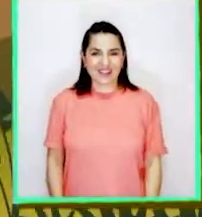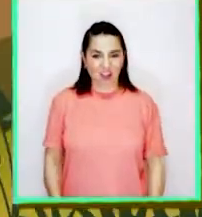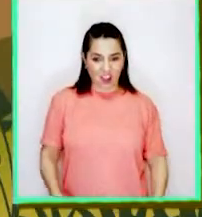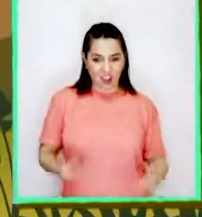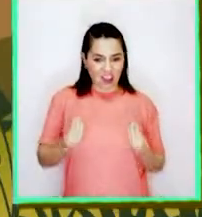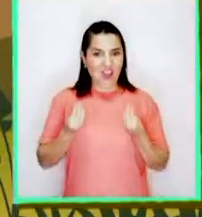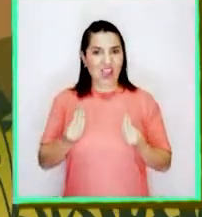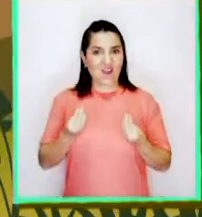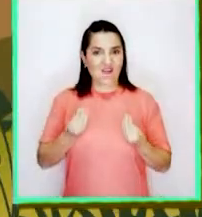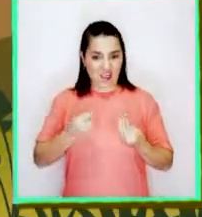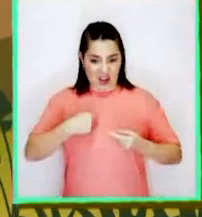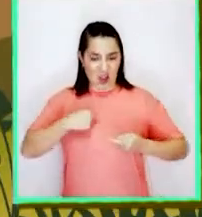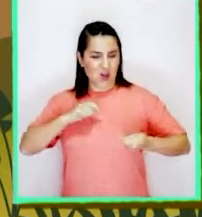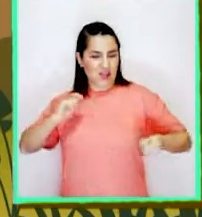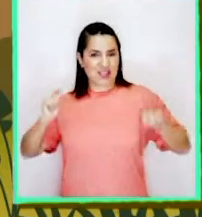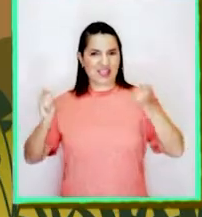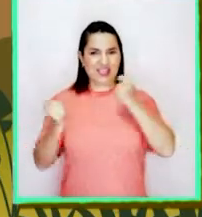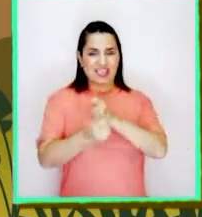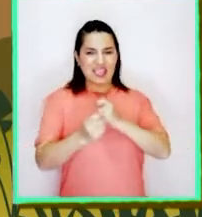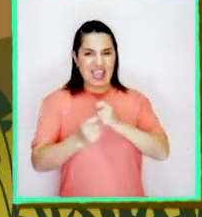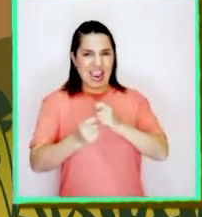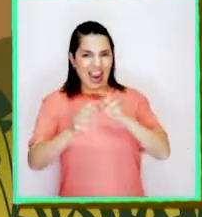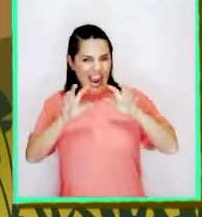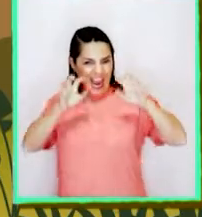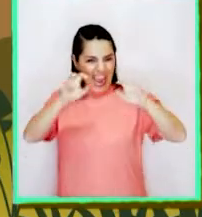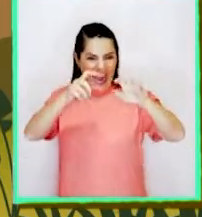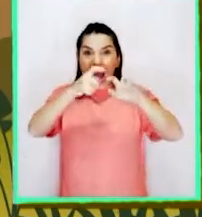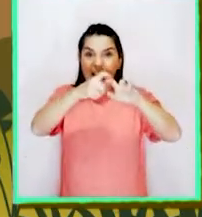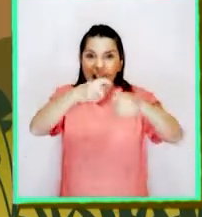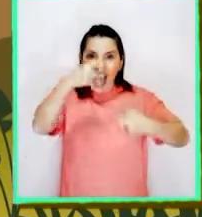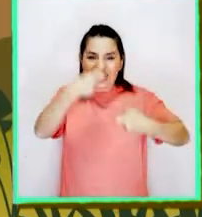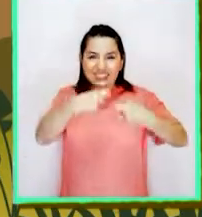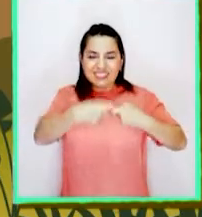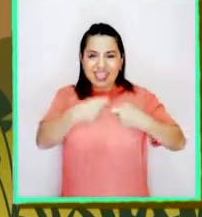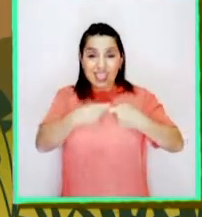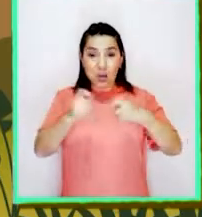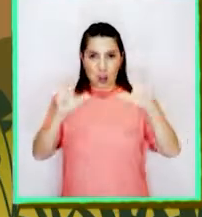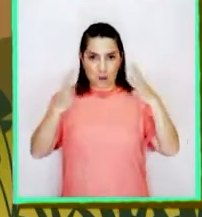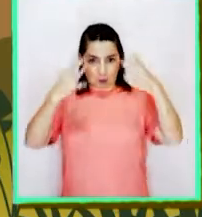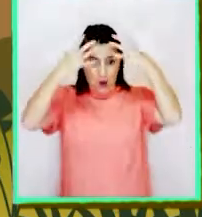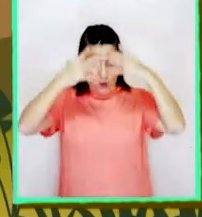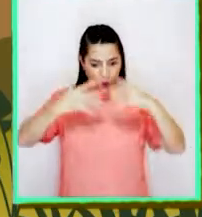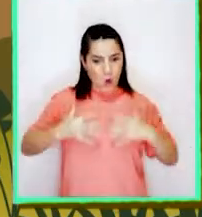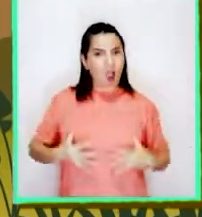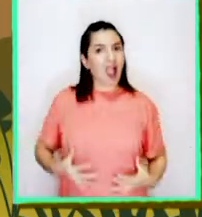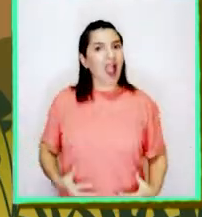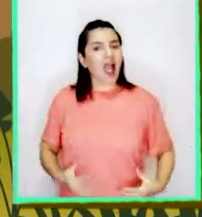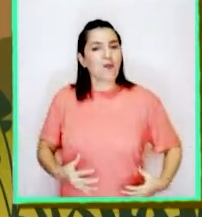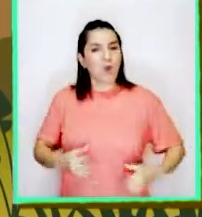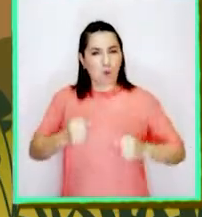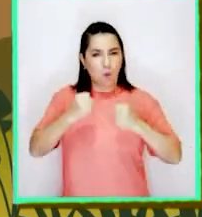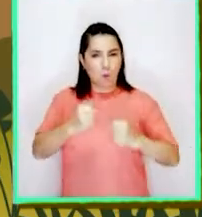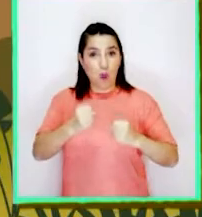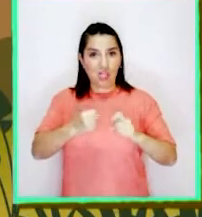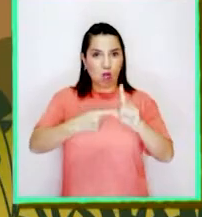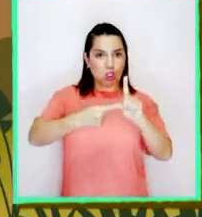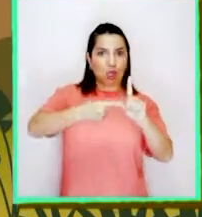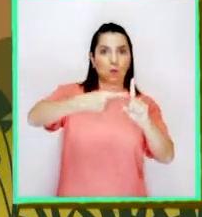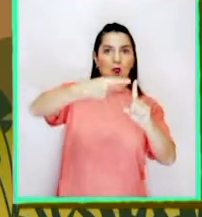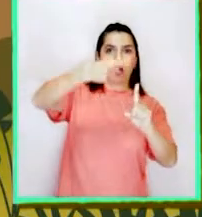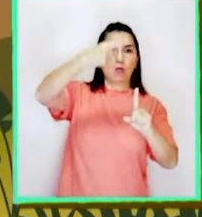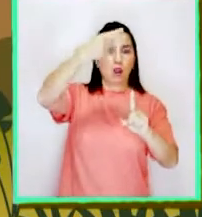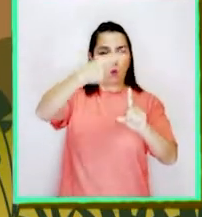¡Qué bien! Ahora soy garra de acero. Con mis manos y todo mi cuerpo, en realidad, puedo soportar